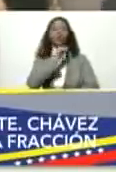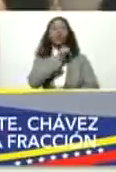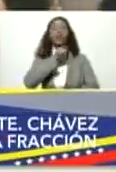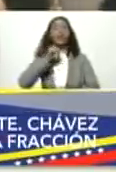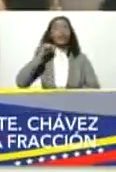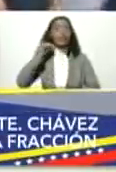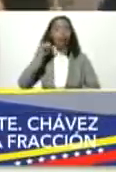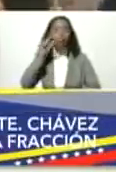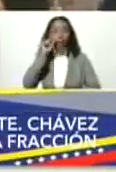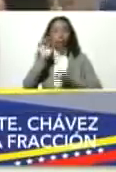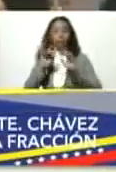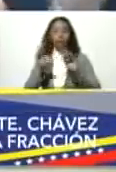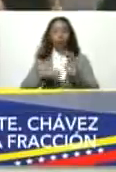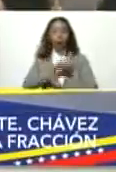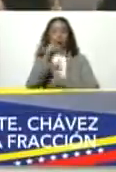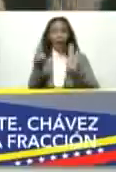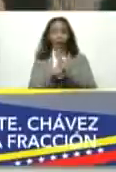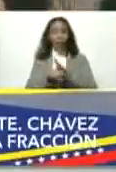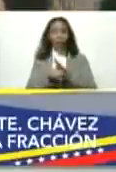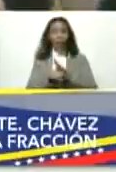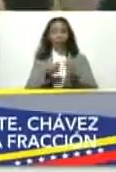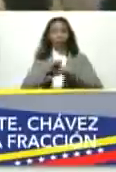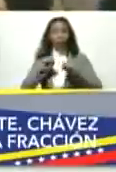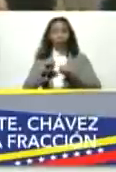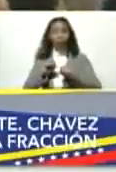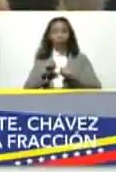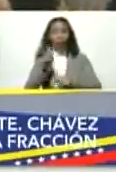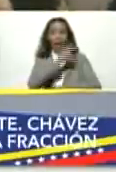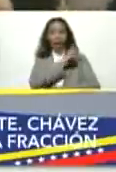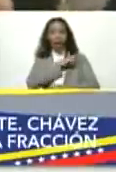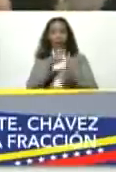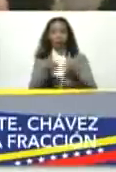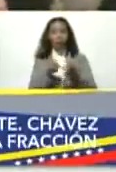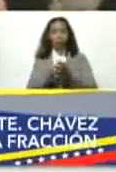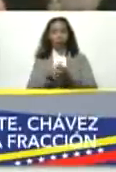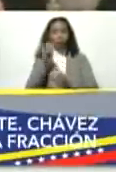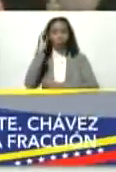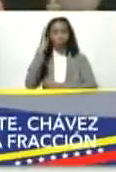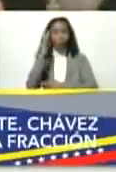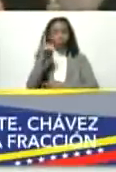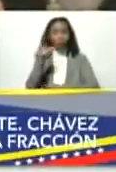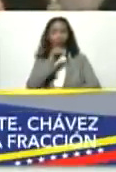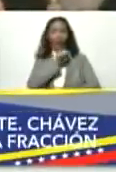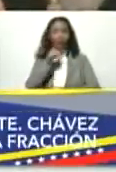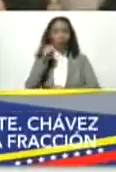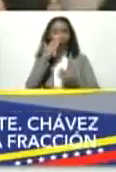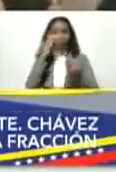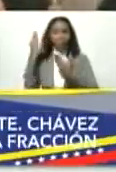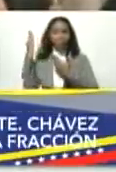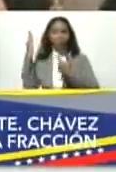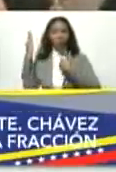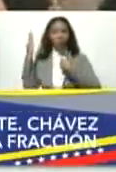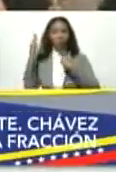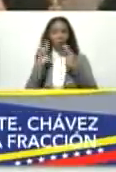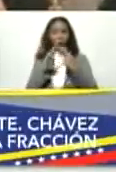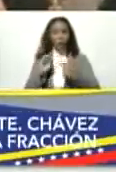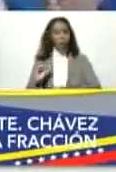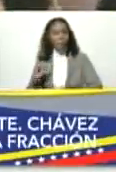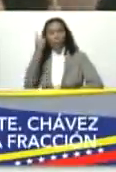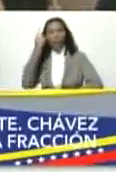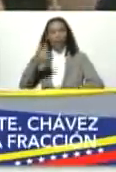secretario general de acción democrática y jefe de la fracción parlamentaria de Ramos Alud ahí yo conocí a Ramos Alud